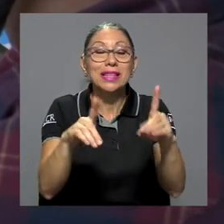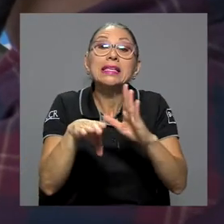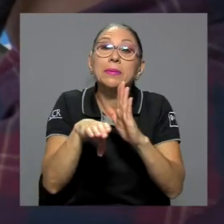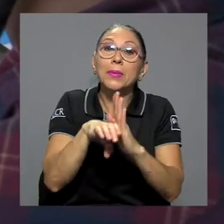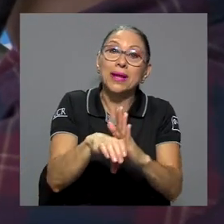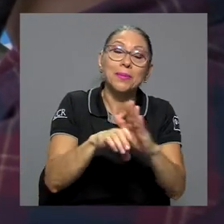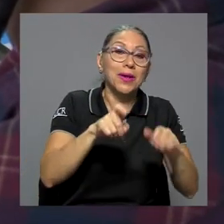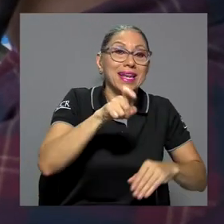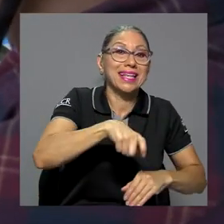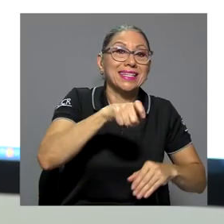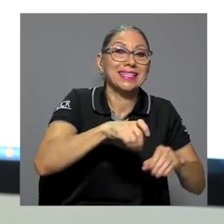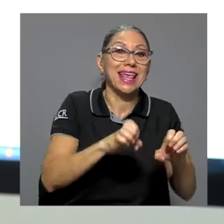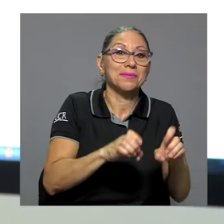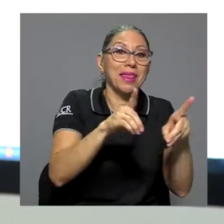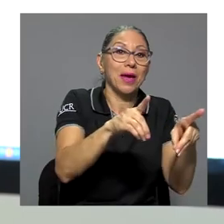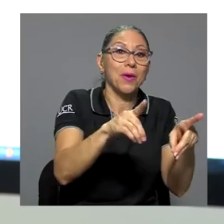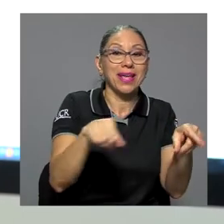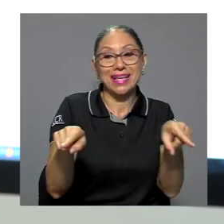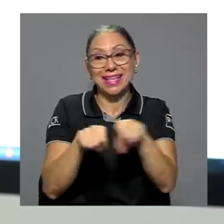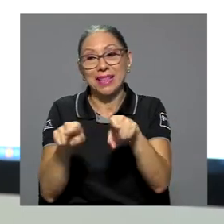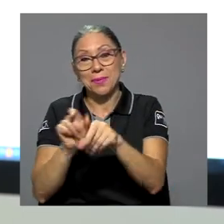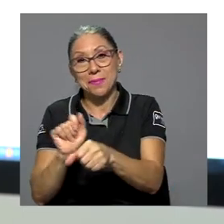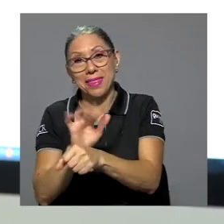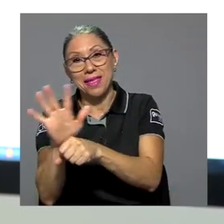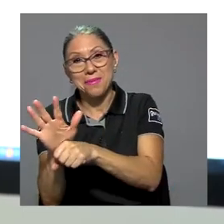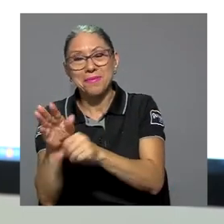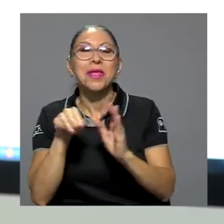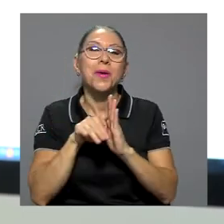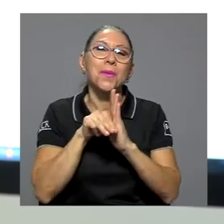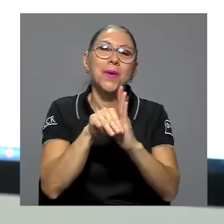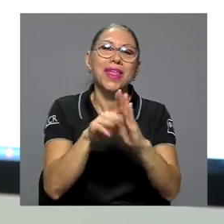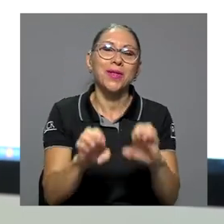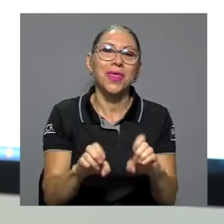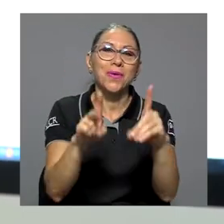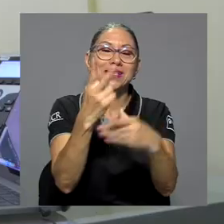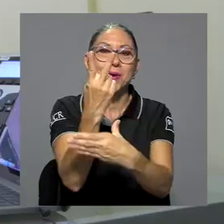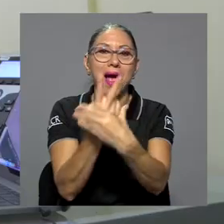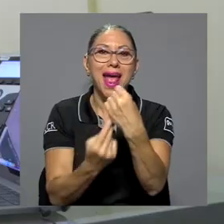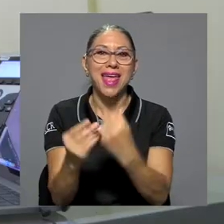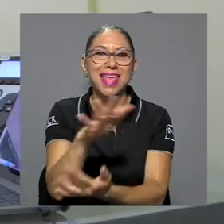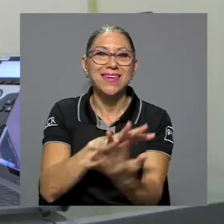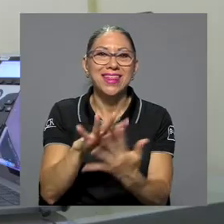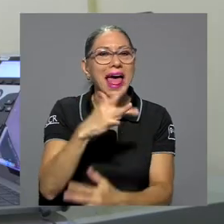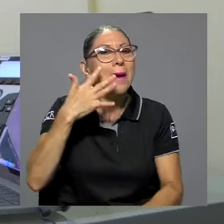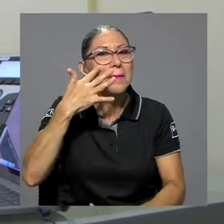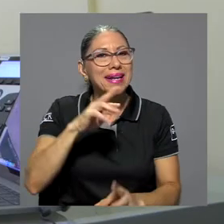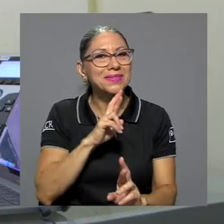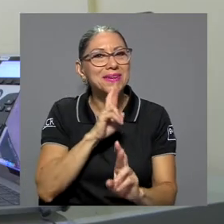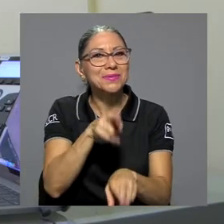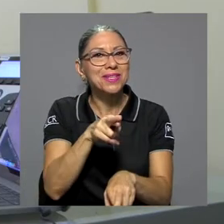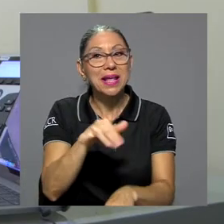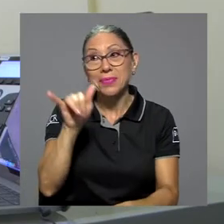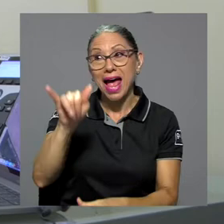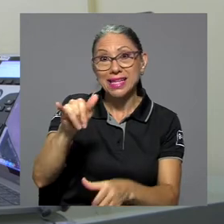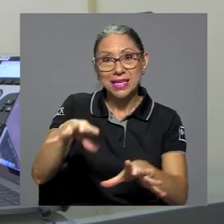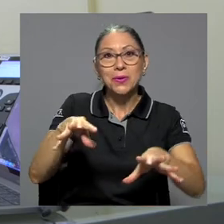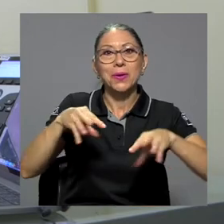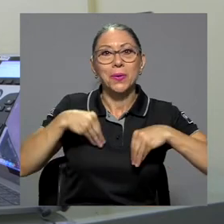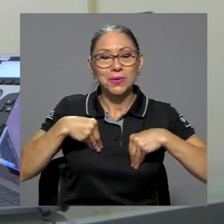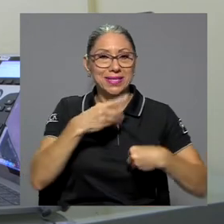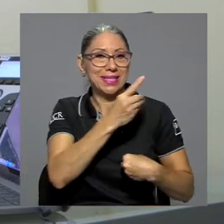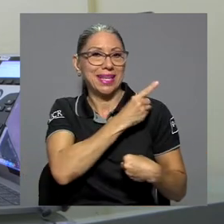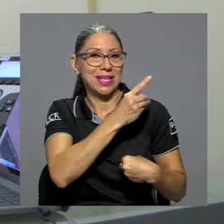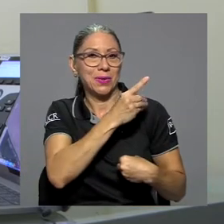las necesidades pedagógicas y la pandemia, el modelo de educación híbrida parece ser una respuesta. Así lo